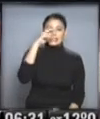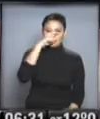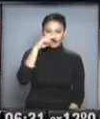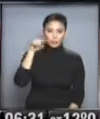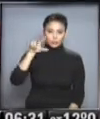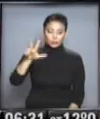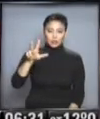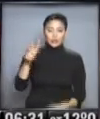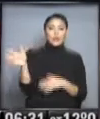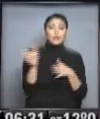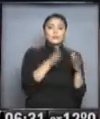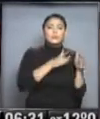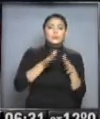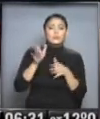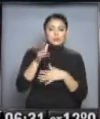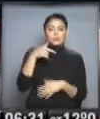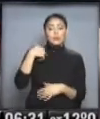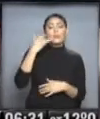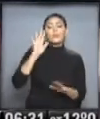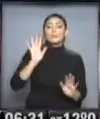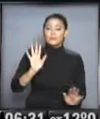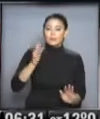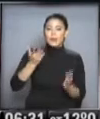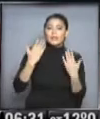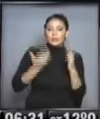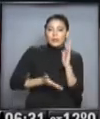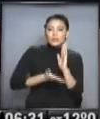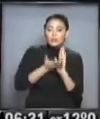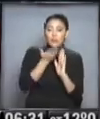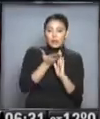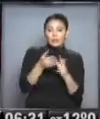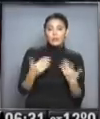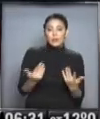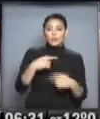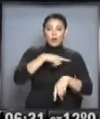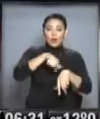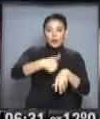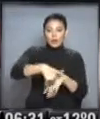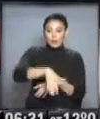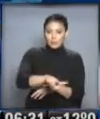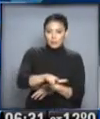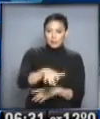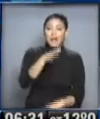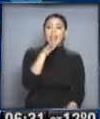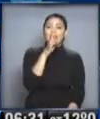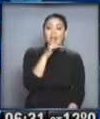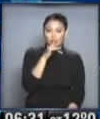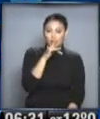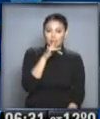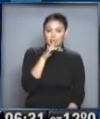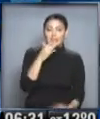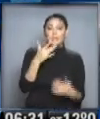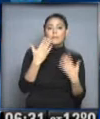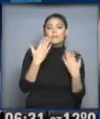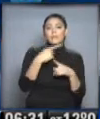por hora, y el viento del oeste-noroeste promete ascenso de las temperaturas, por lo tanto en las próximas horas 14 grados será la temperatura